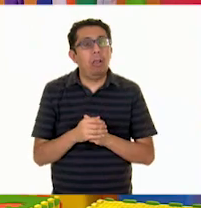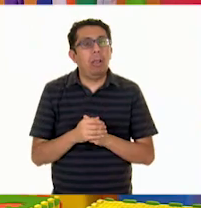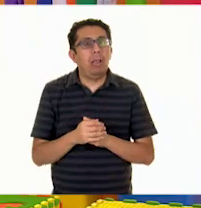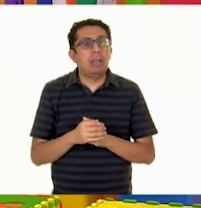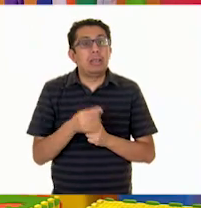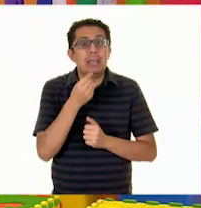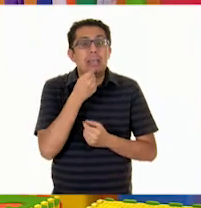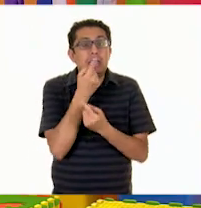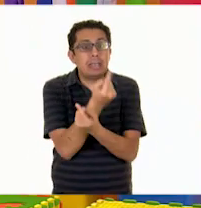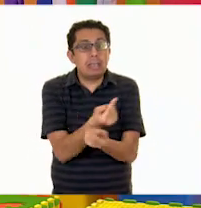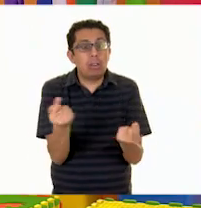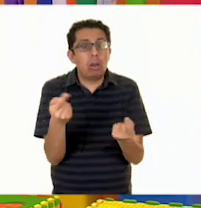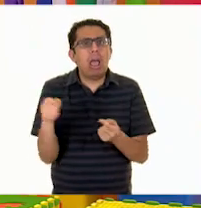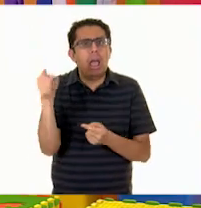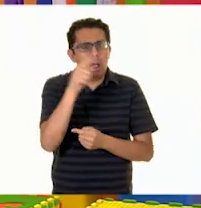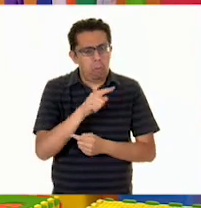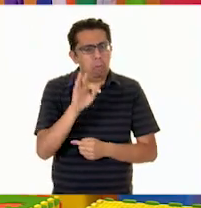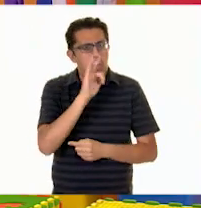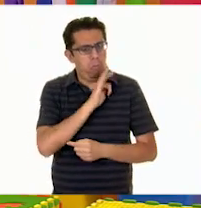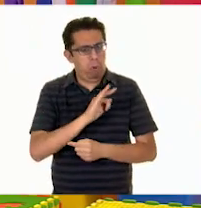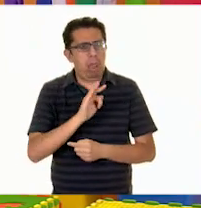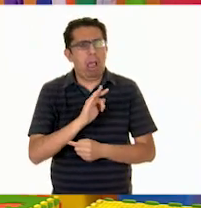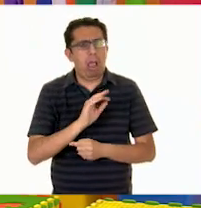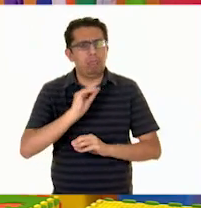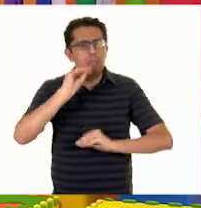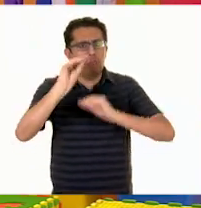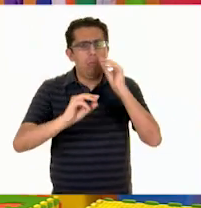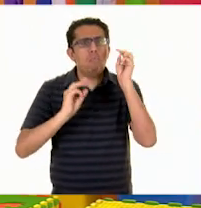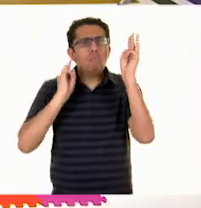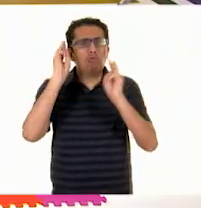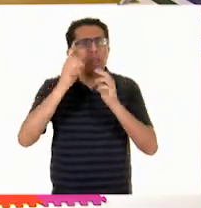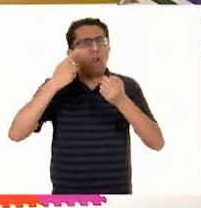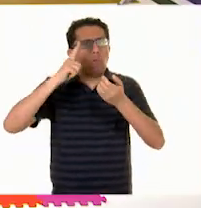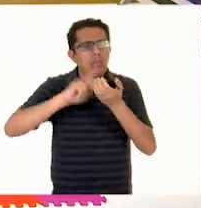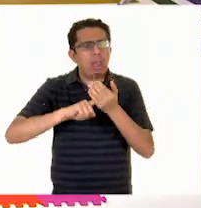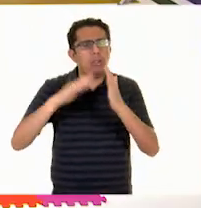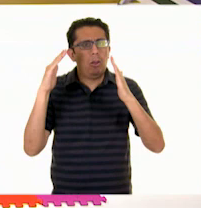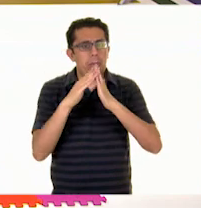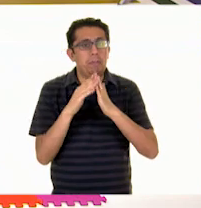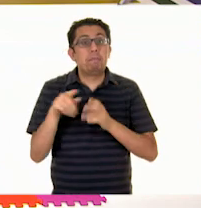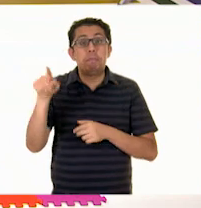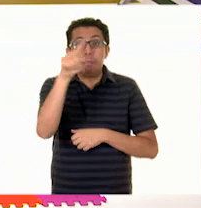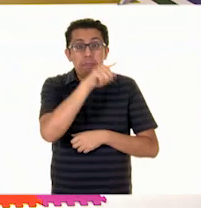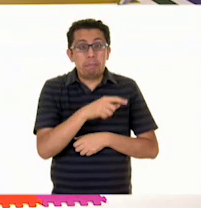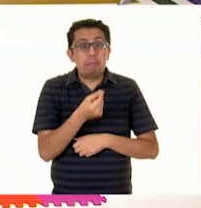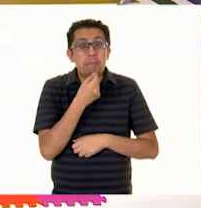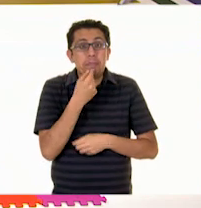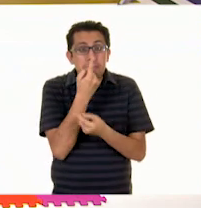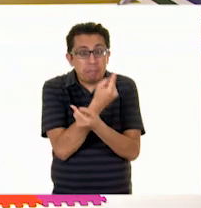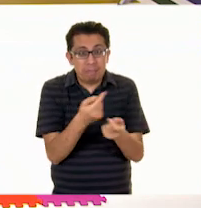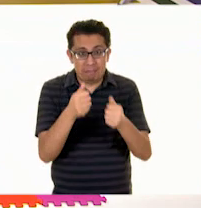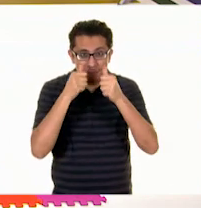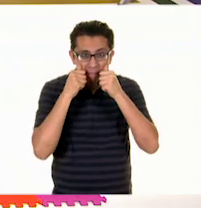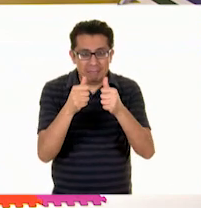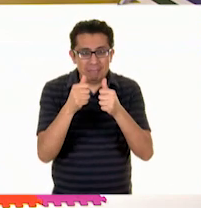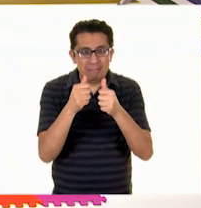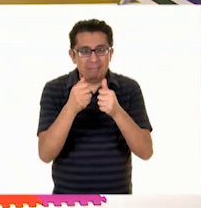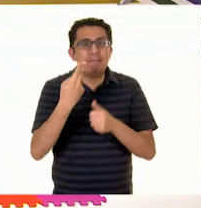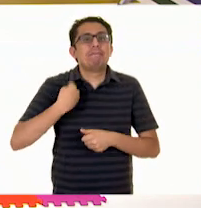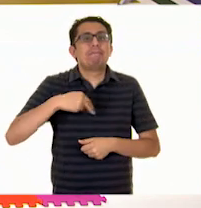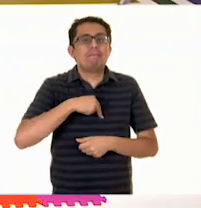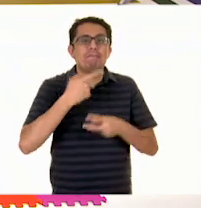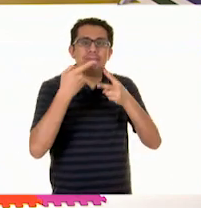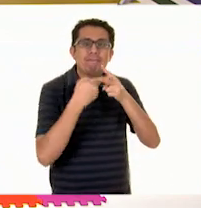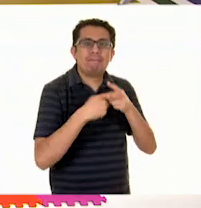los niños y las niñas pueden montar un museo en su casa? Muy bien, pues entonces pongan mucha atención niñas y niños y nosotros vamos a